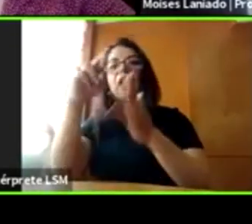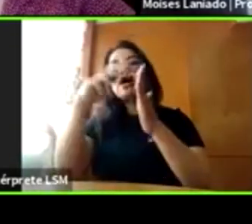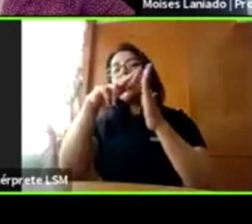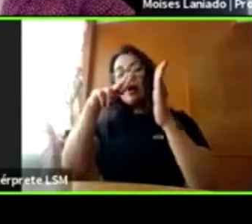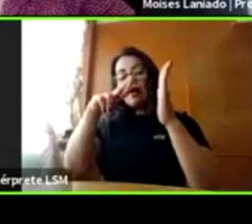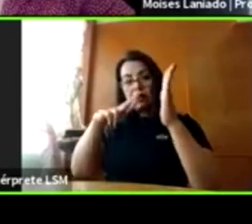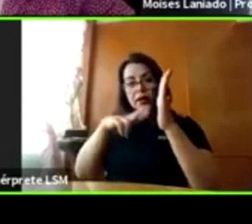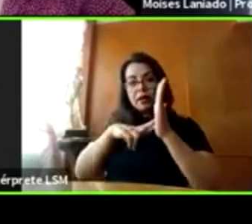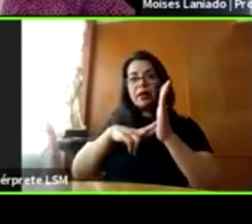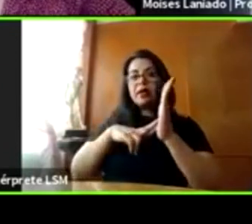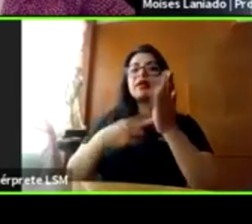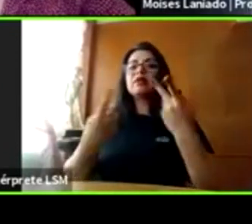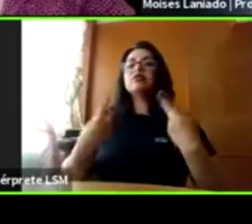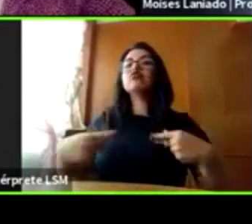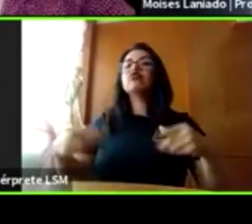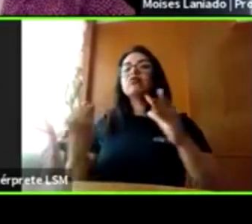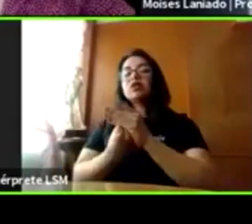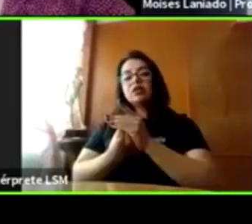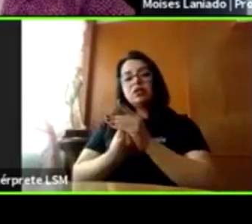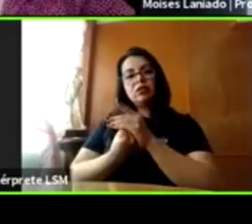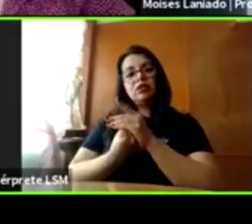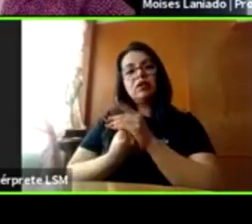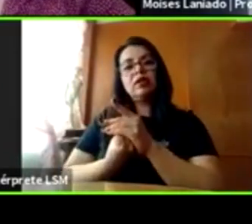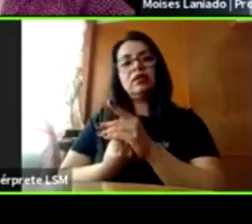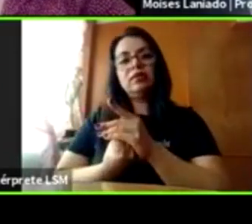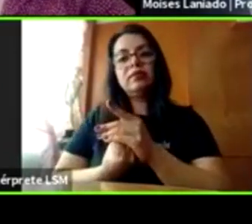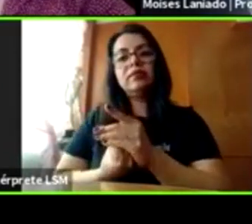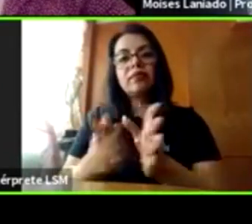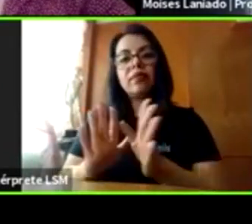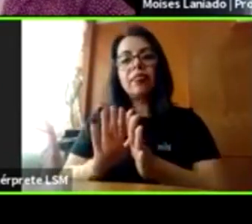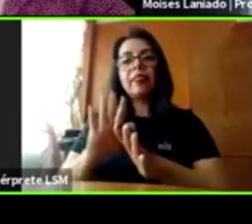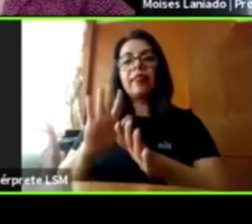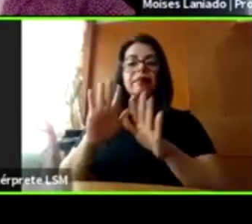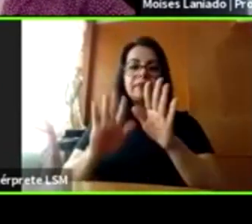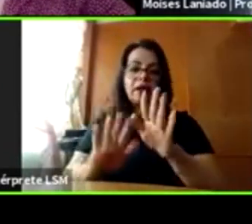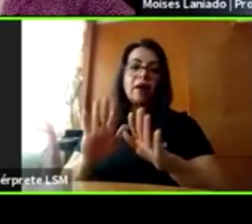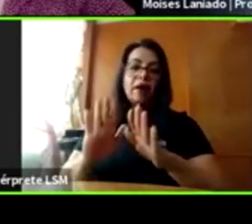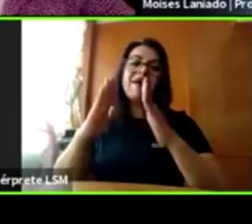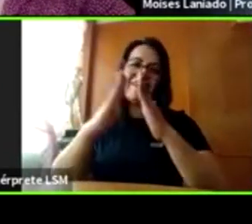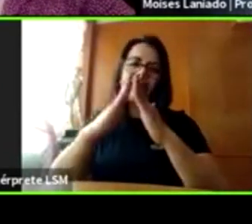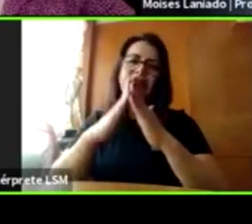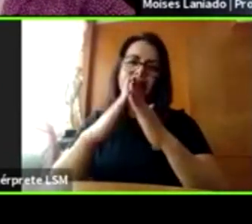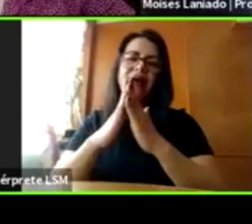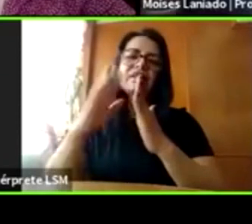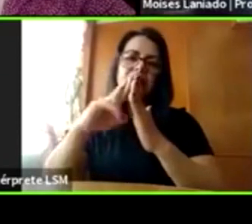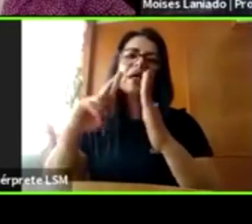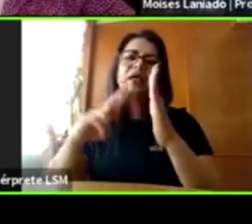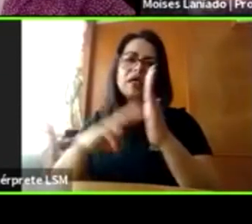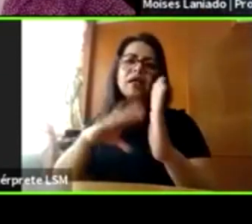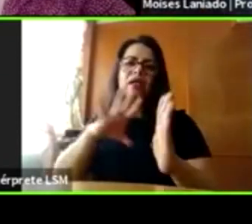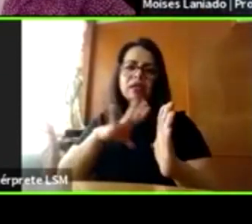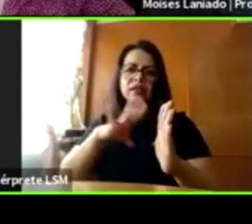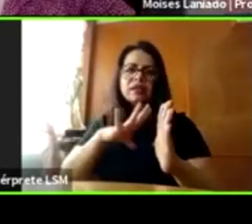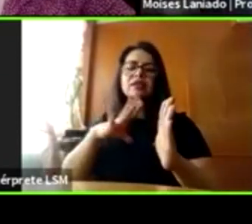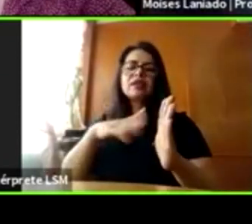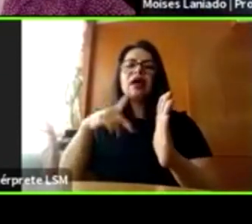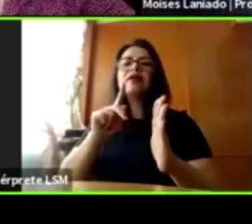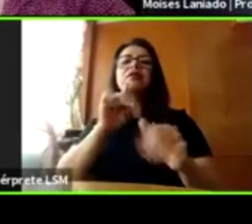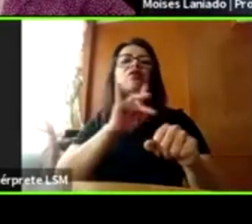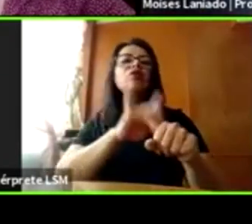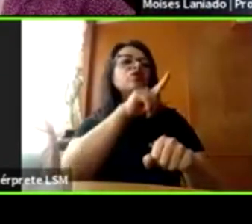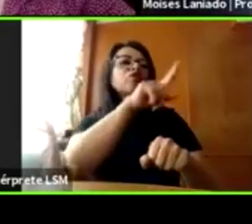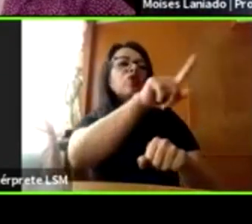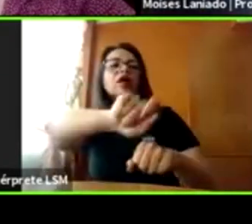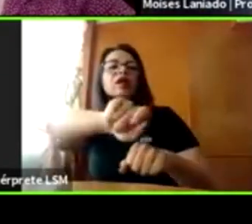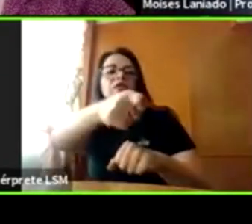Los padres normalmente manejan las reglas de seguridad de la casa. No toques los contactos, no toques la estufa, no te acerques a la lumbre,